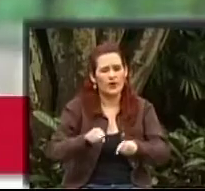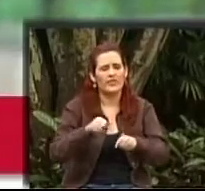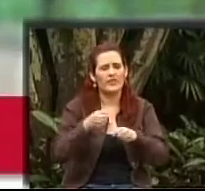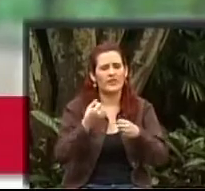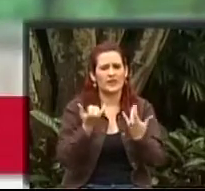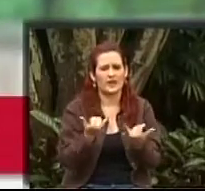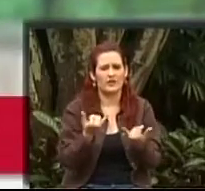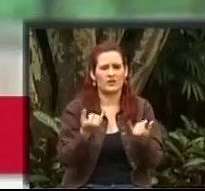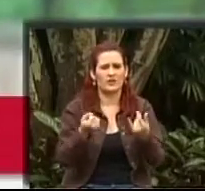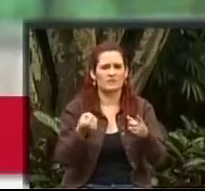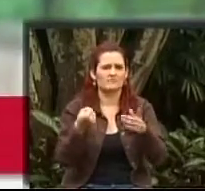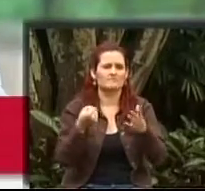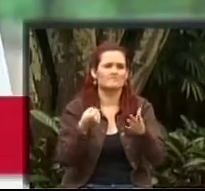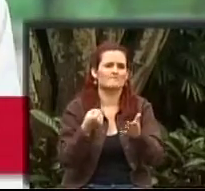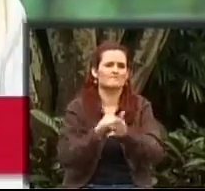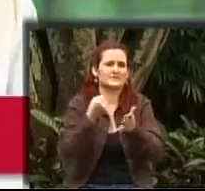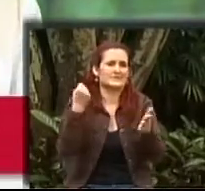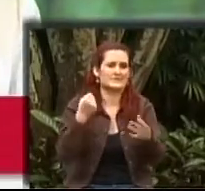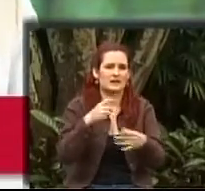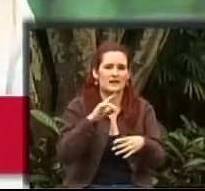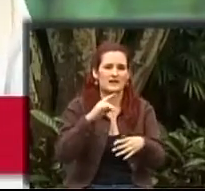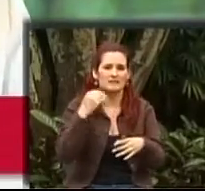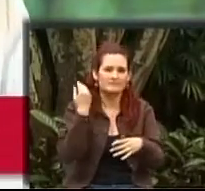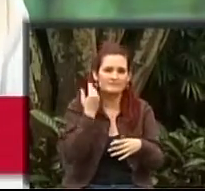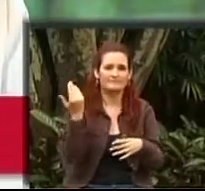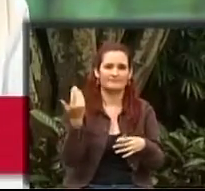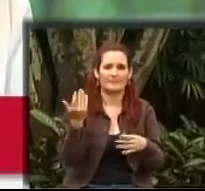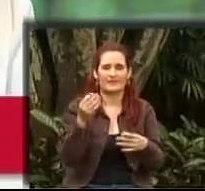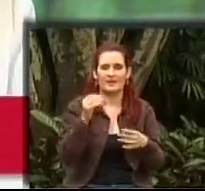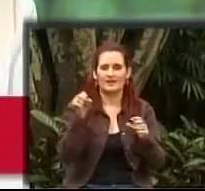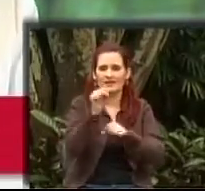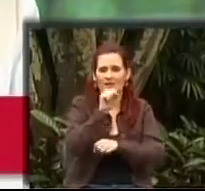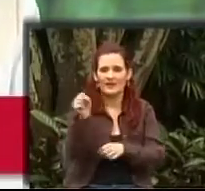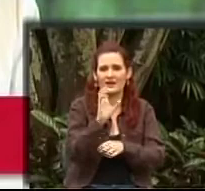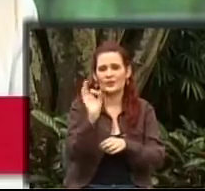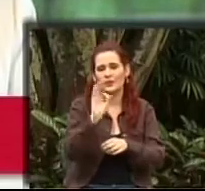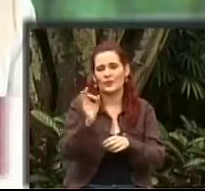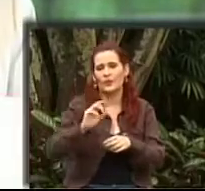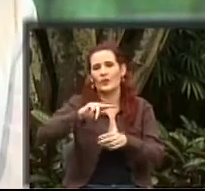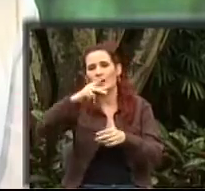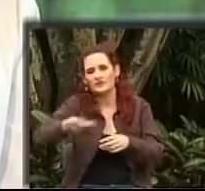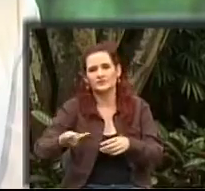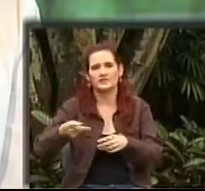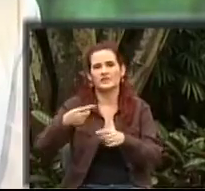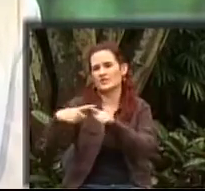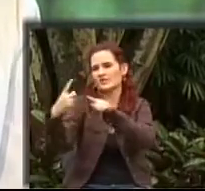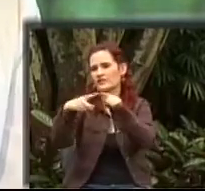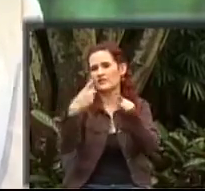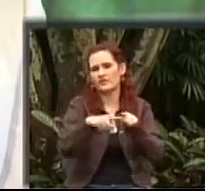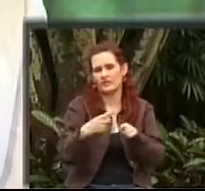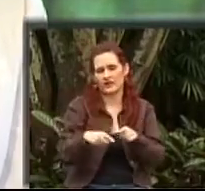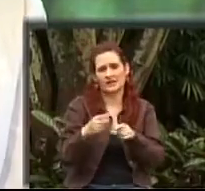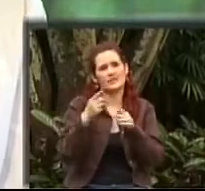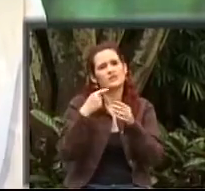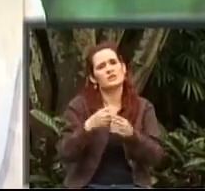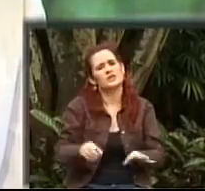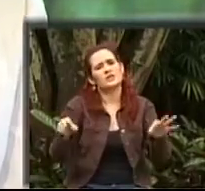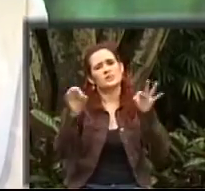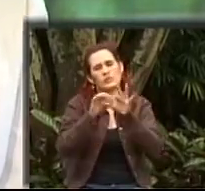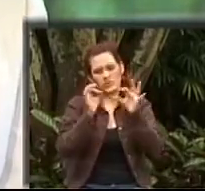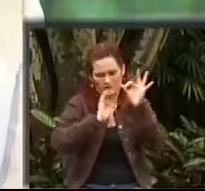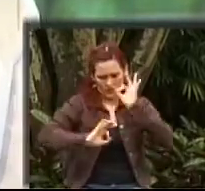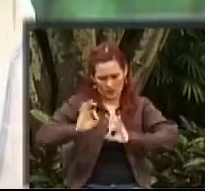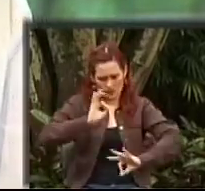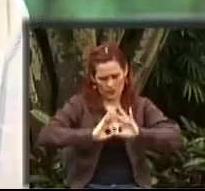grandes causas de discapacidad en este momento. Y estaba pensando mientras venía un poco al programa, la importancia de cuidarnos, o sea, de